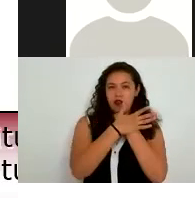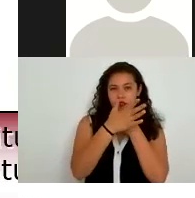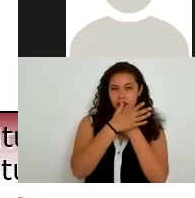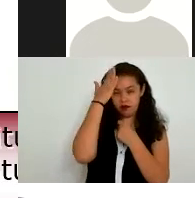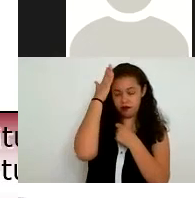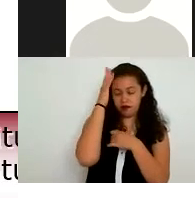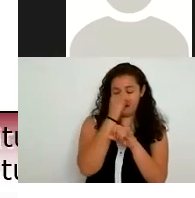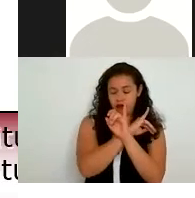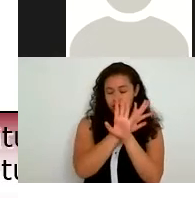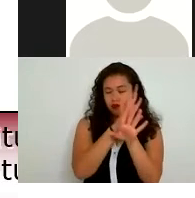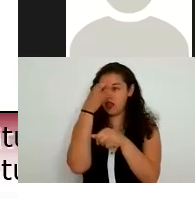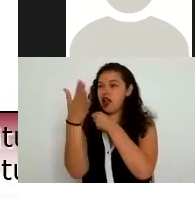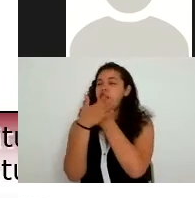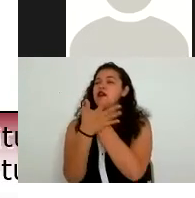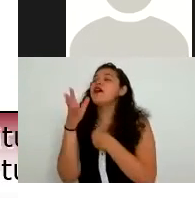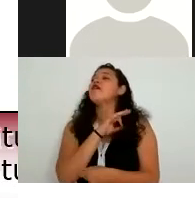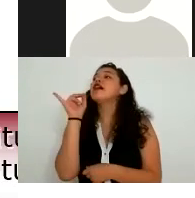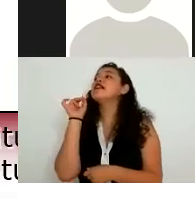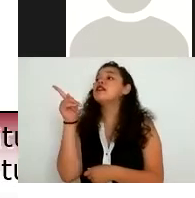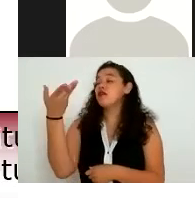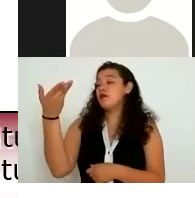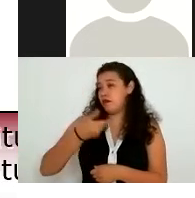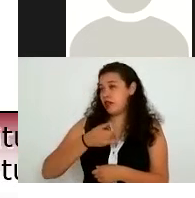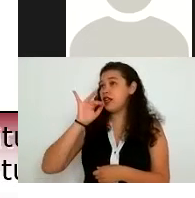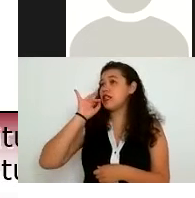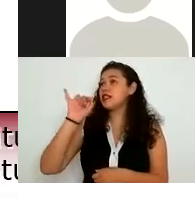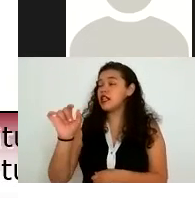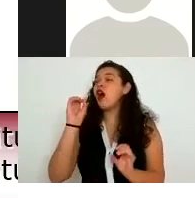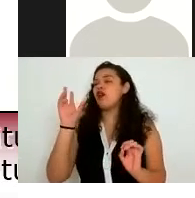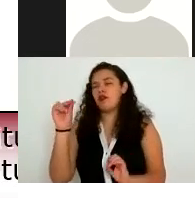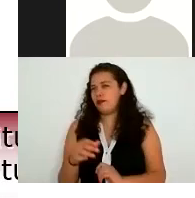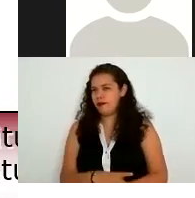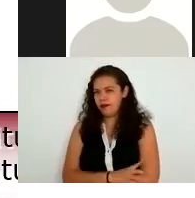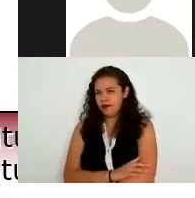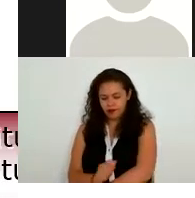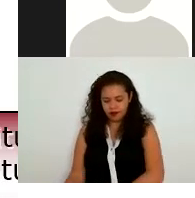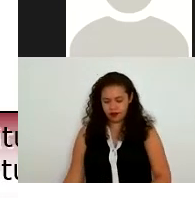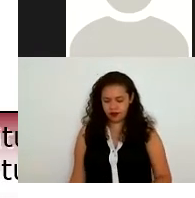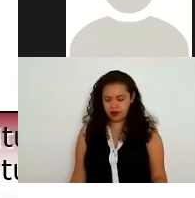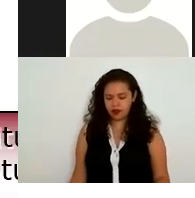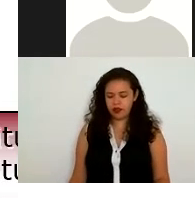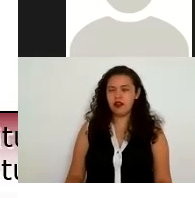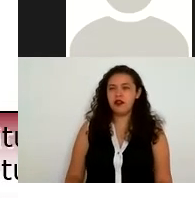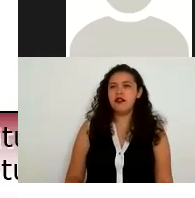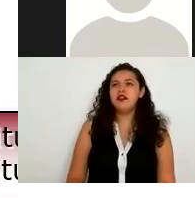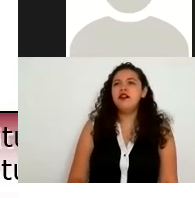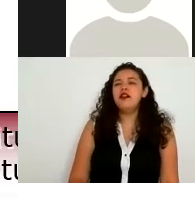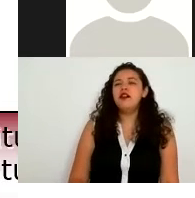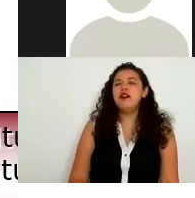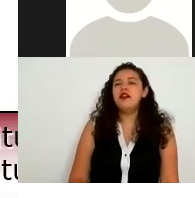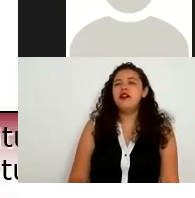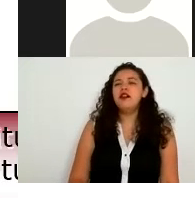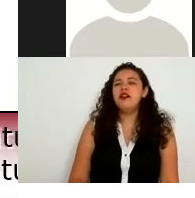si es que es procedente o no su solicitud una vez que se les comunica a los titulares